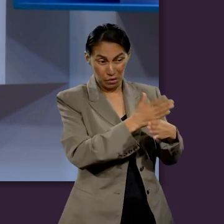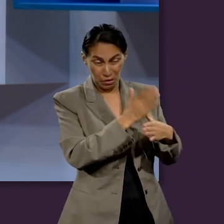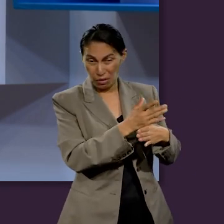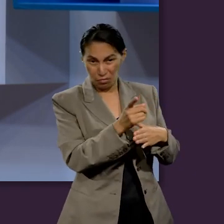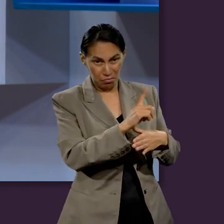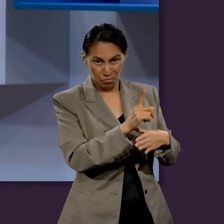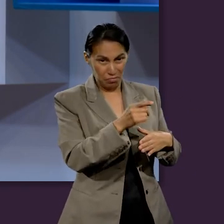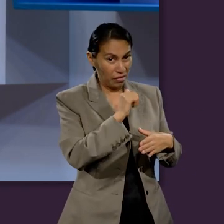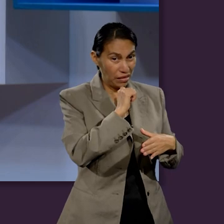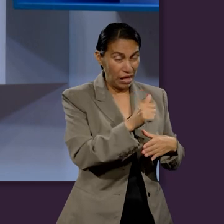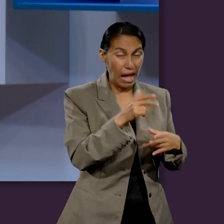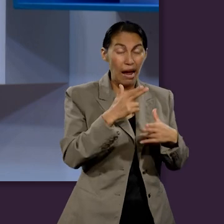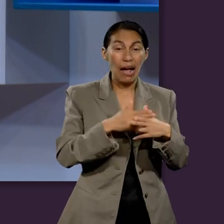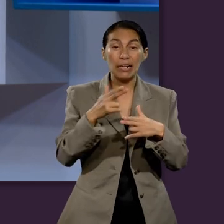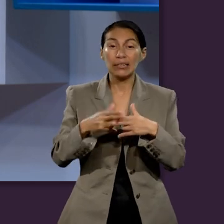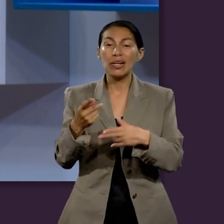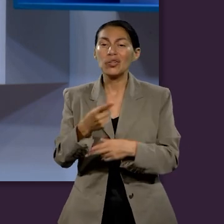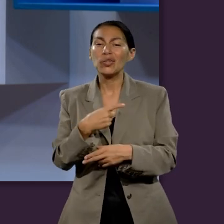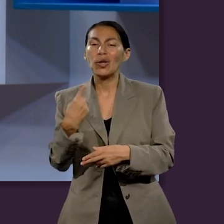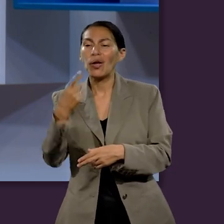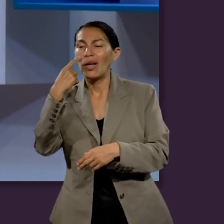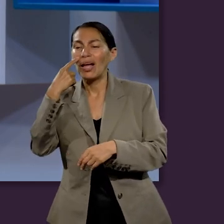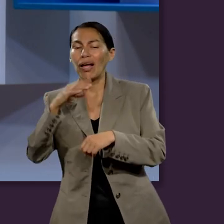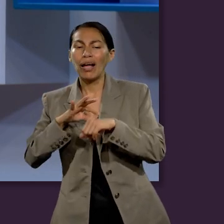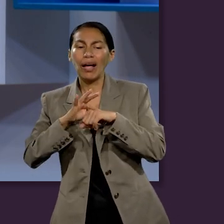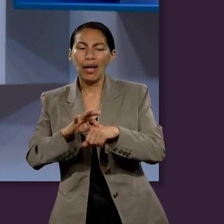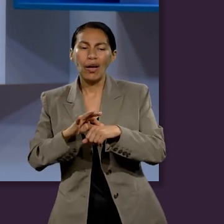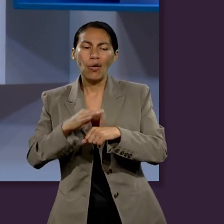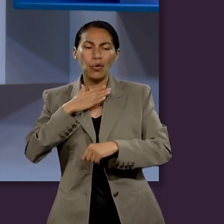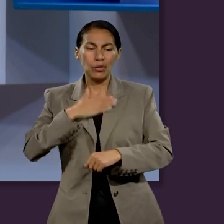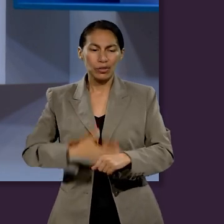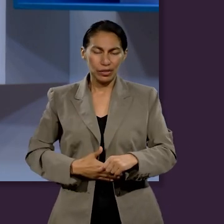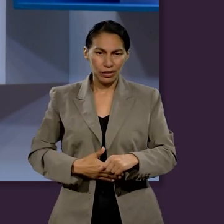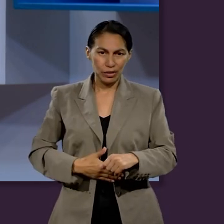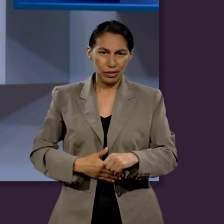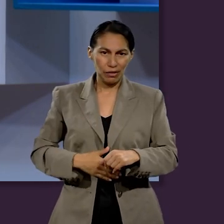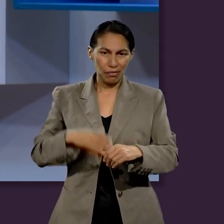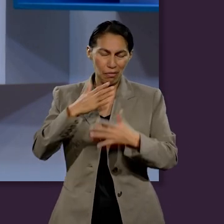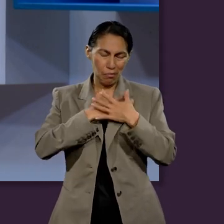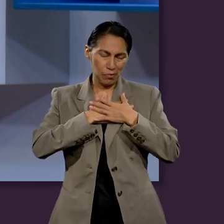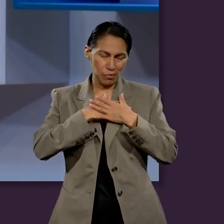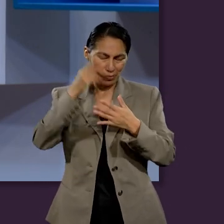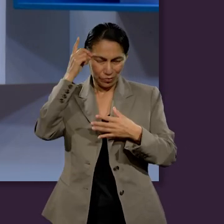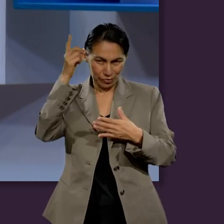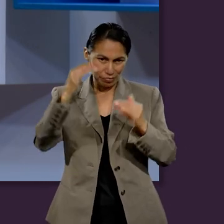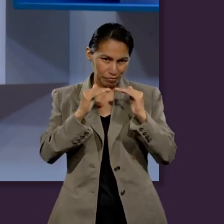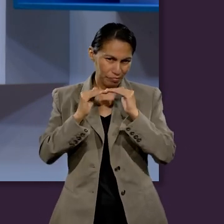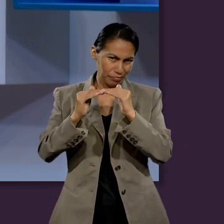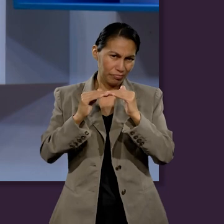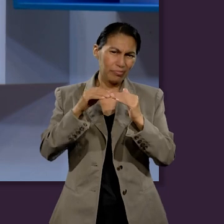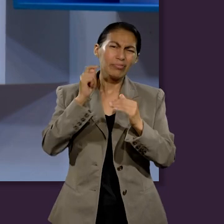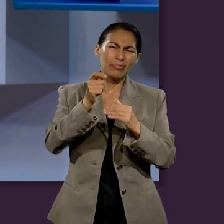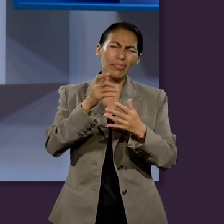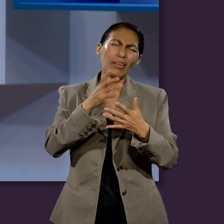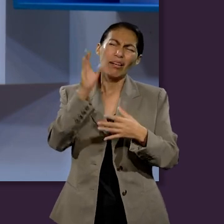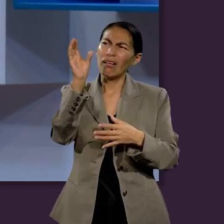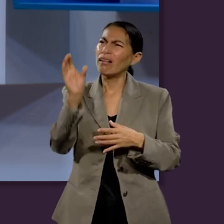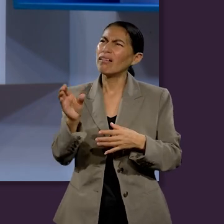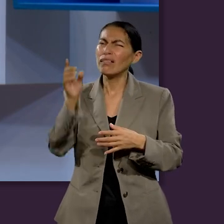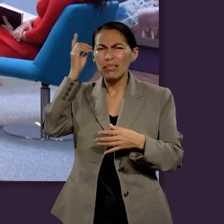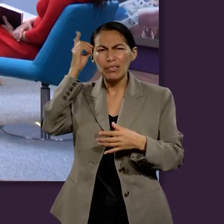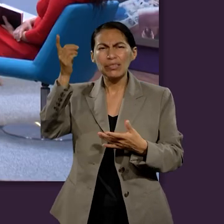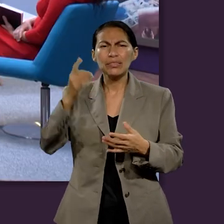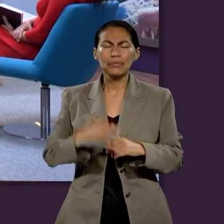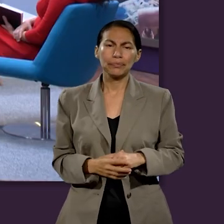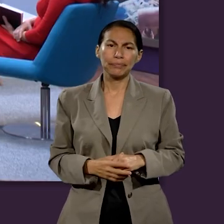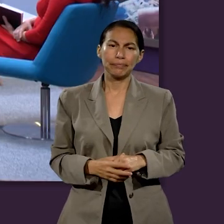castigado hasta que nosotros también comprobemos la justicia y la equidad de Dios. ¿Qué nos enseña acerca del carácter